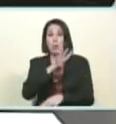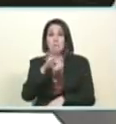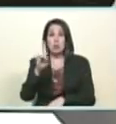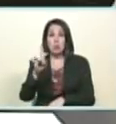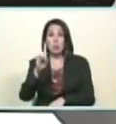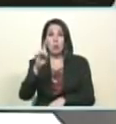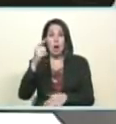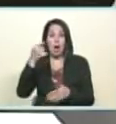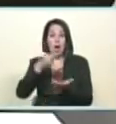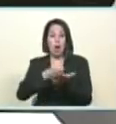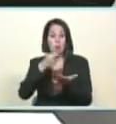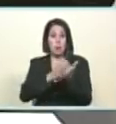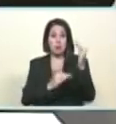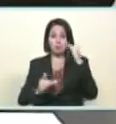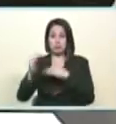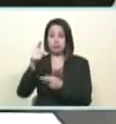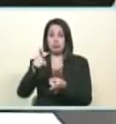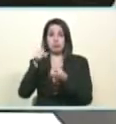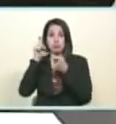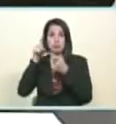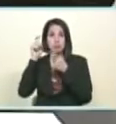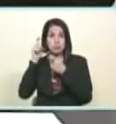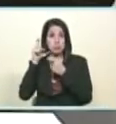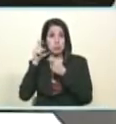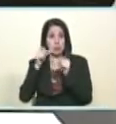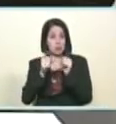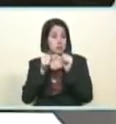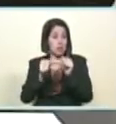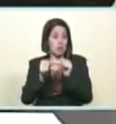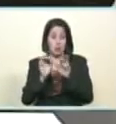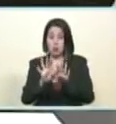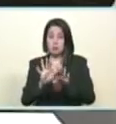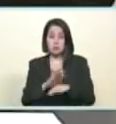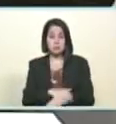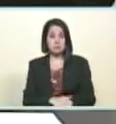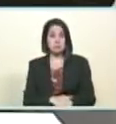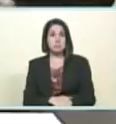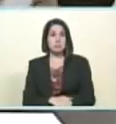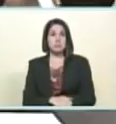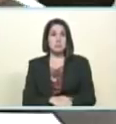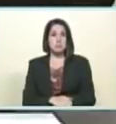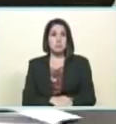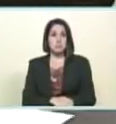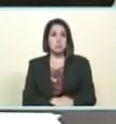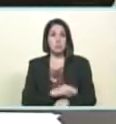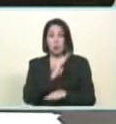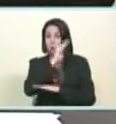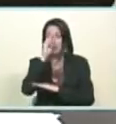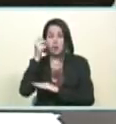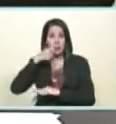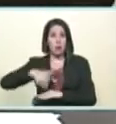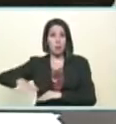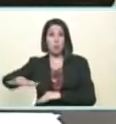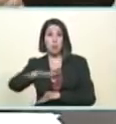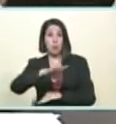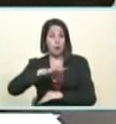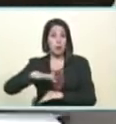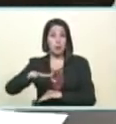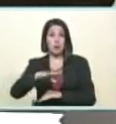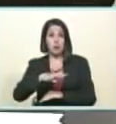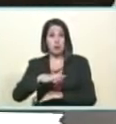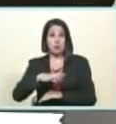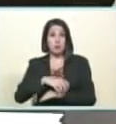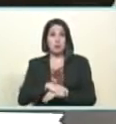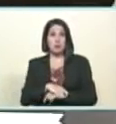aumentos y seguiremos en esto seguiremos en esto protegiendo a nuestro pueblo pensionados y